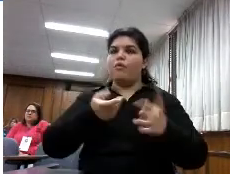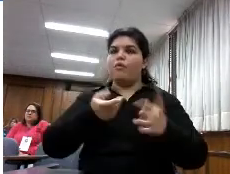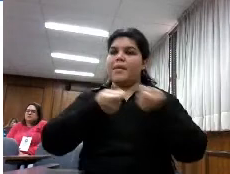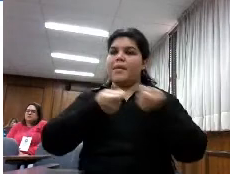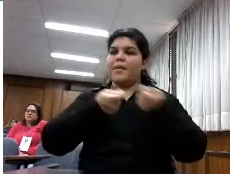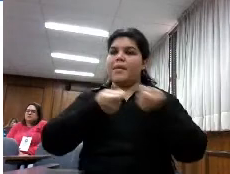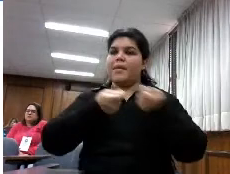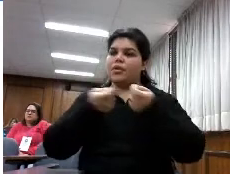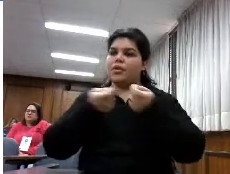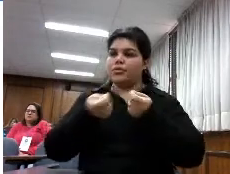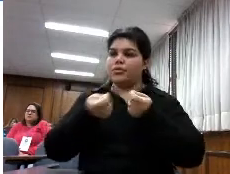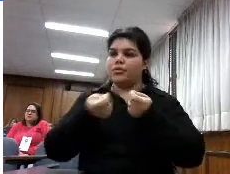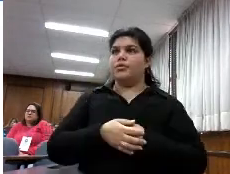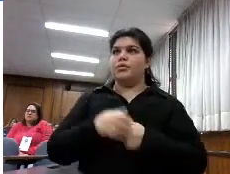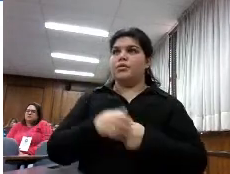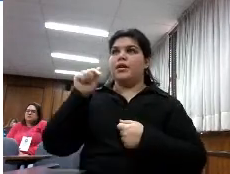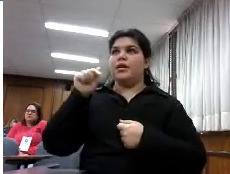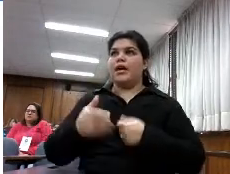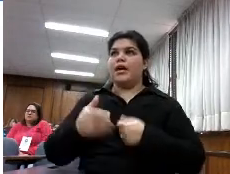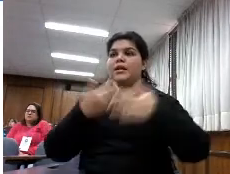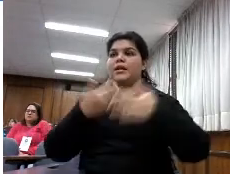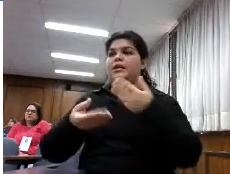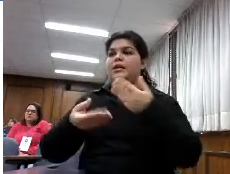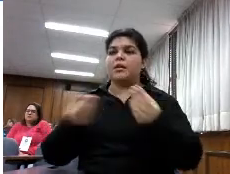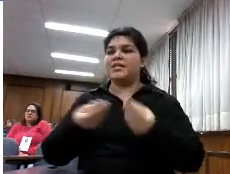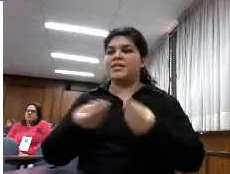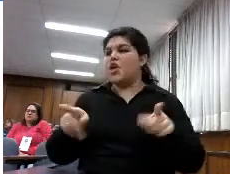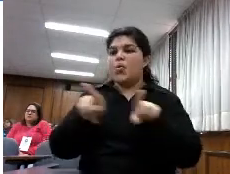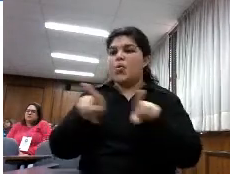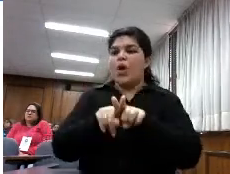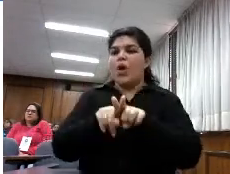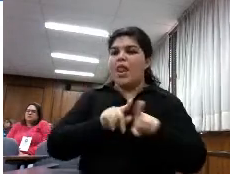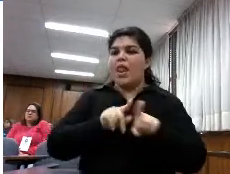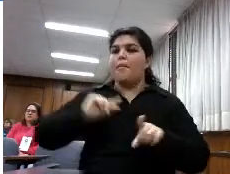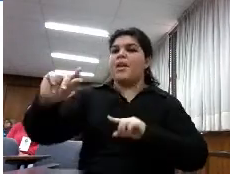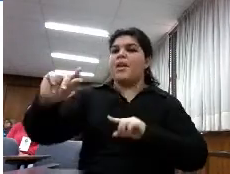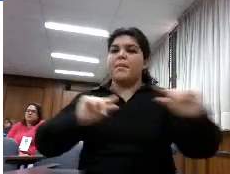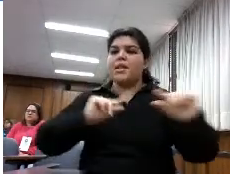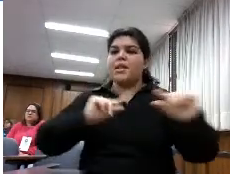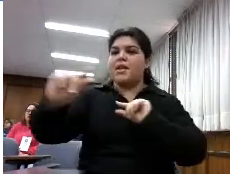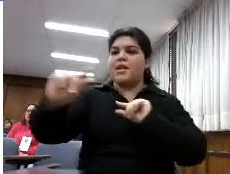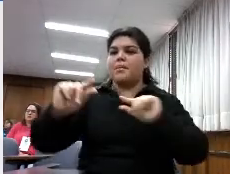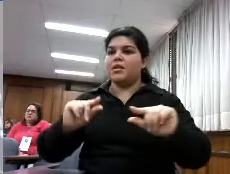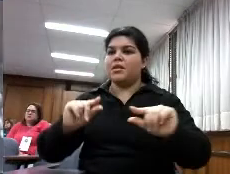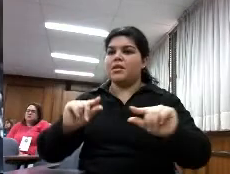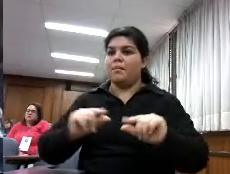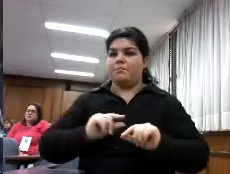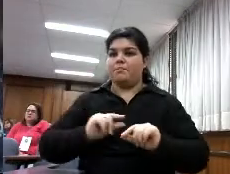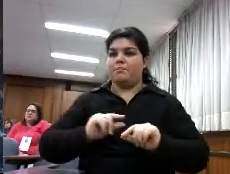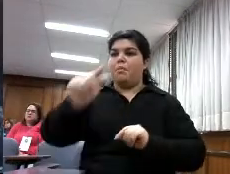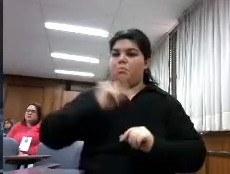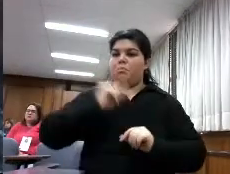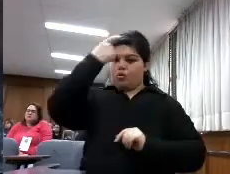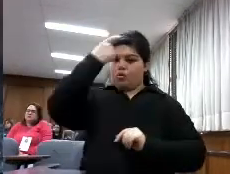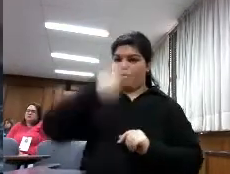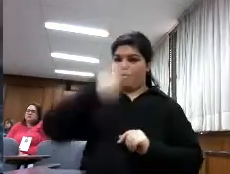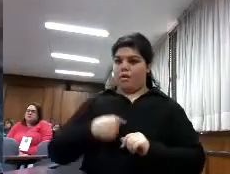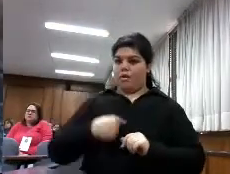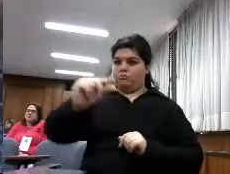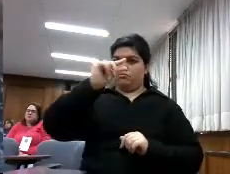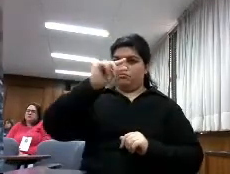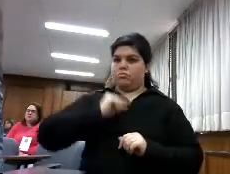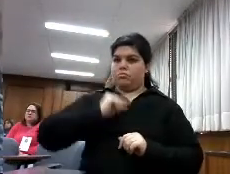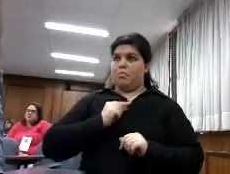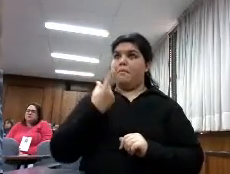lo que se hace con un libro digital es que se presta igual que un libro en papel un libro para una persona pero si tú quieres pues